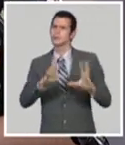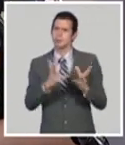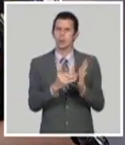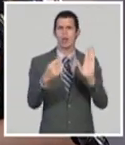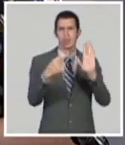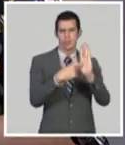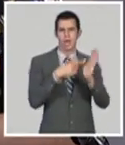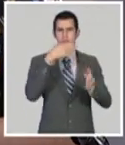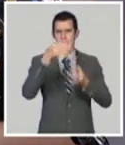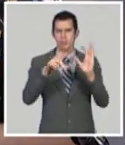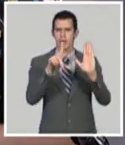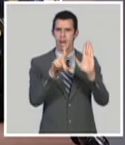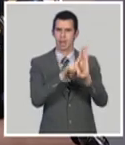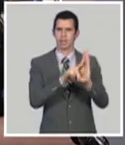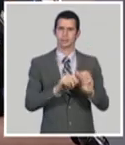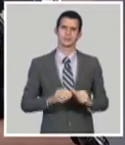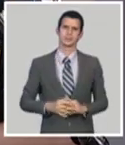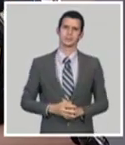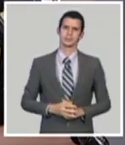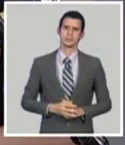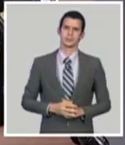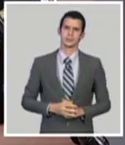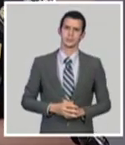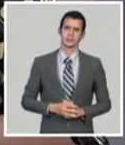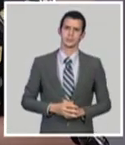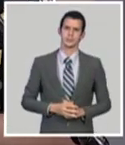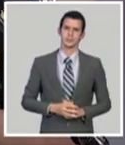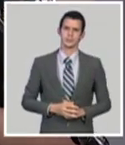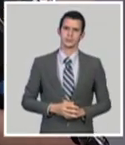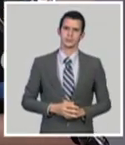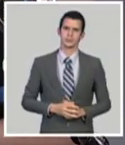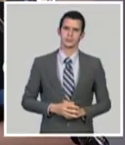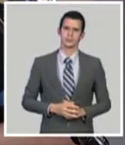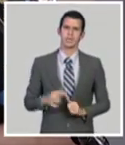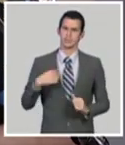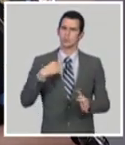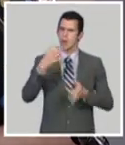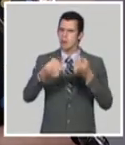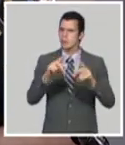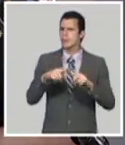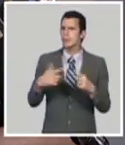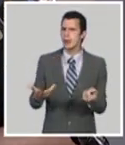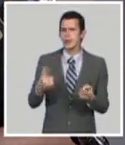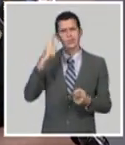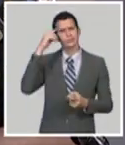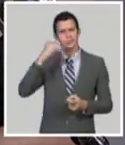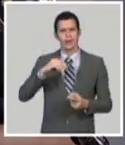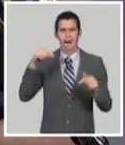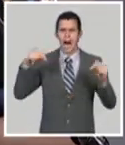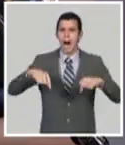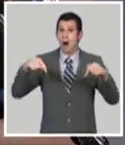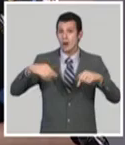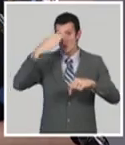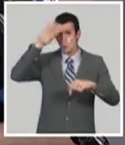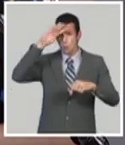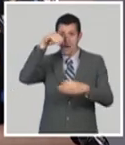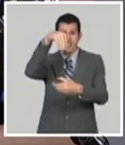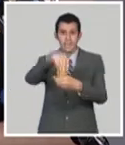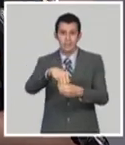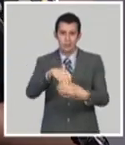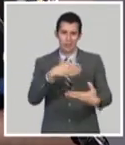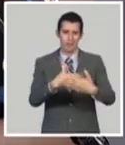nosotros estamos en una economía que, como se explicaba ayer, no solo la desarrollan empresas estatales, sino también